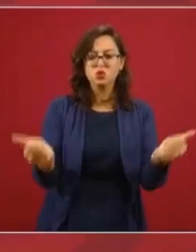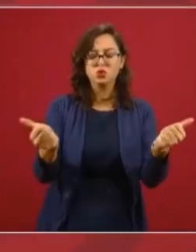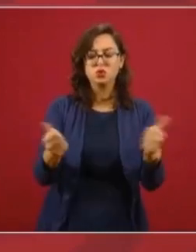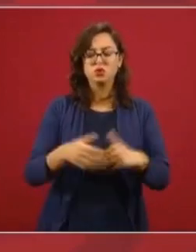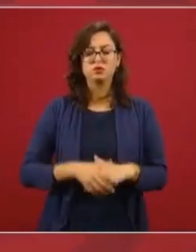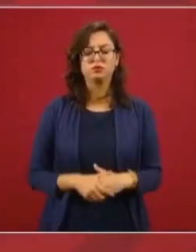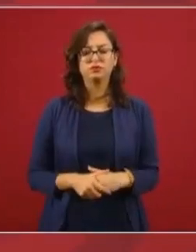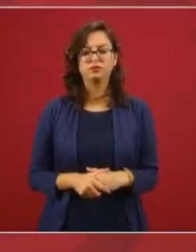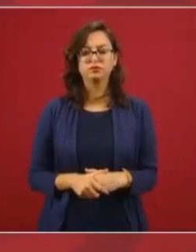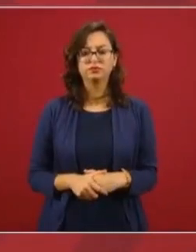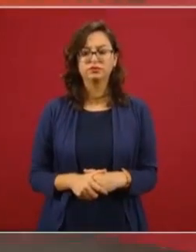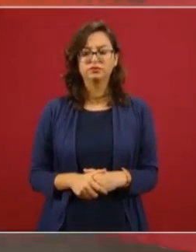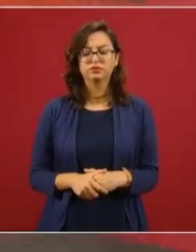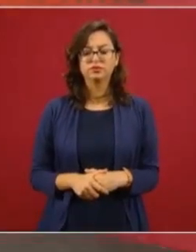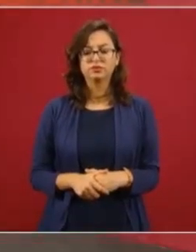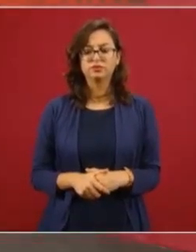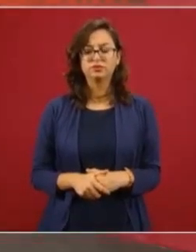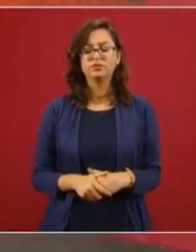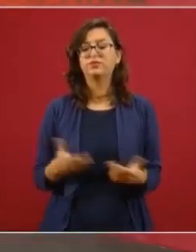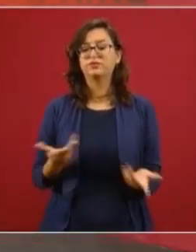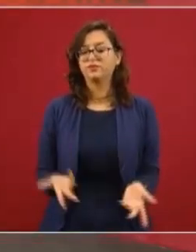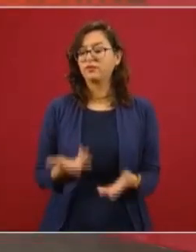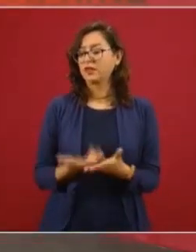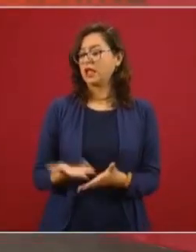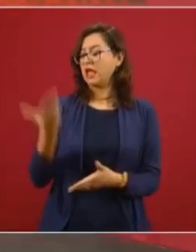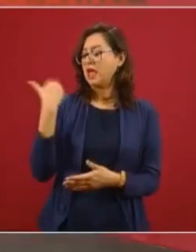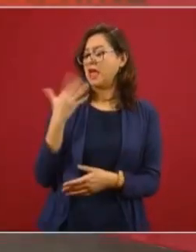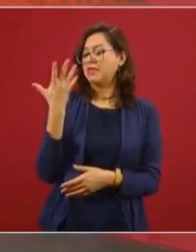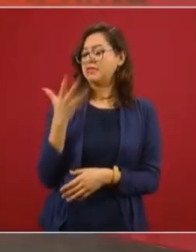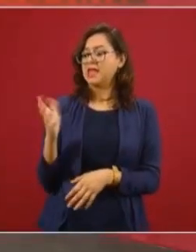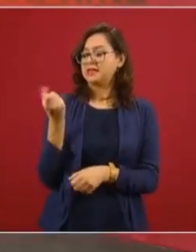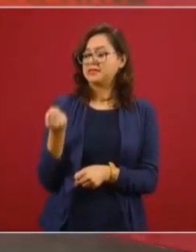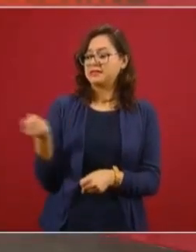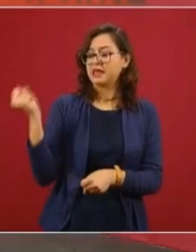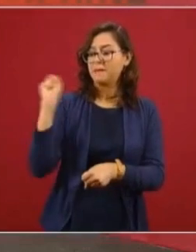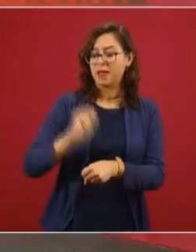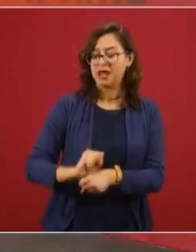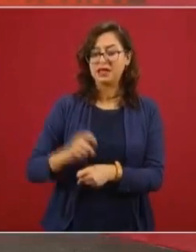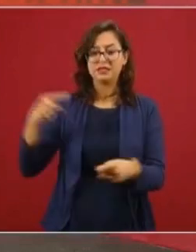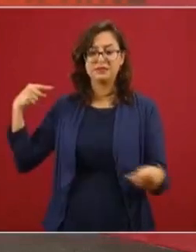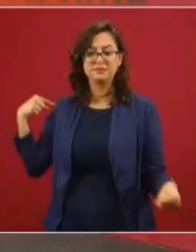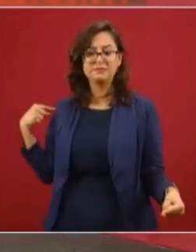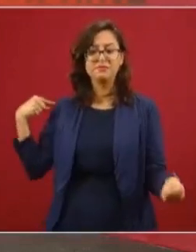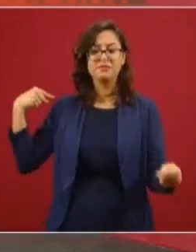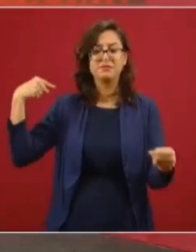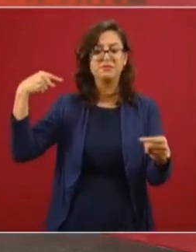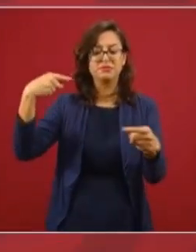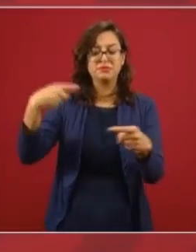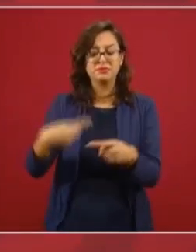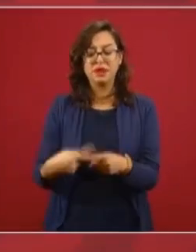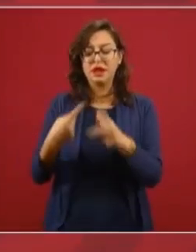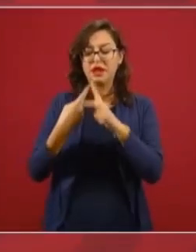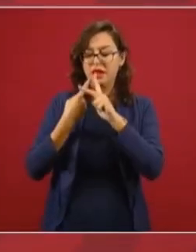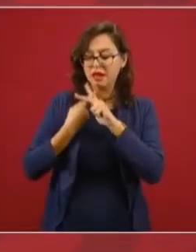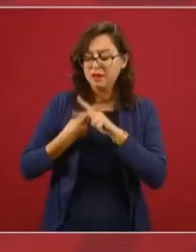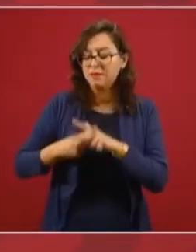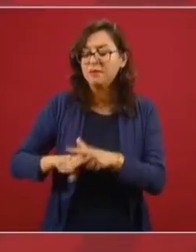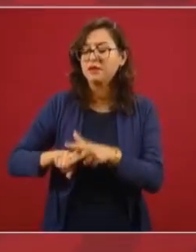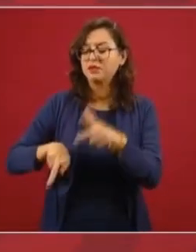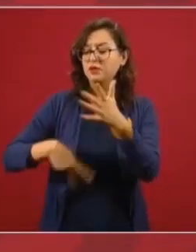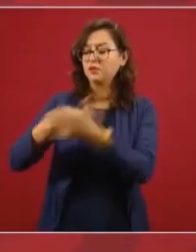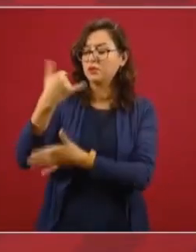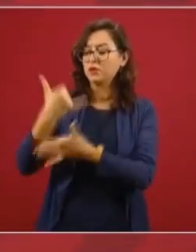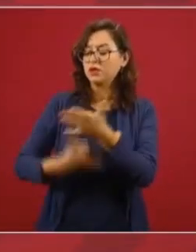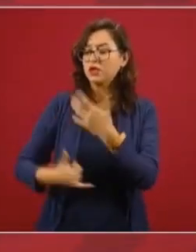proceso, hace aproximadamente 10 semanas, establecimos conversaciones con el proyecto iniciado en la